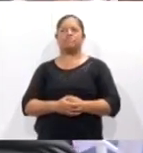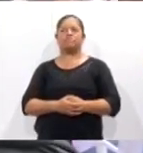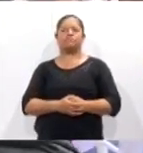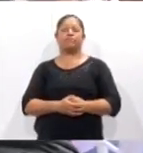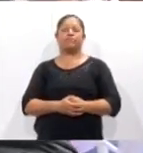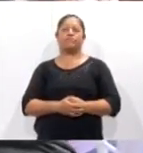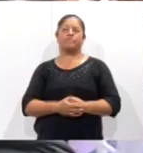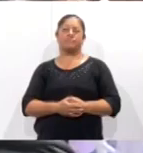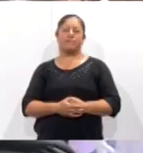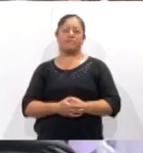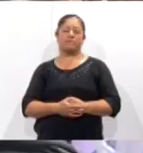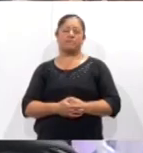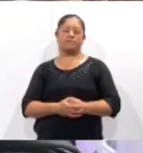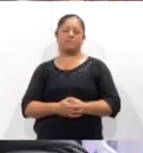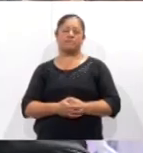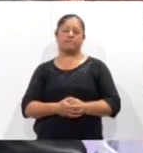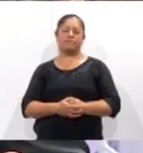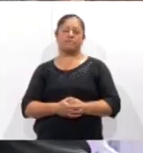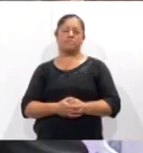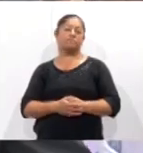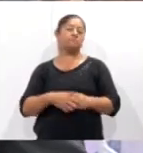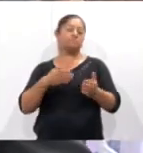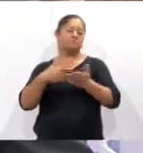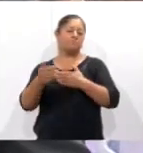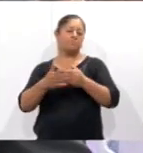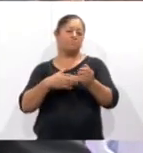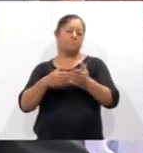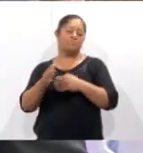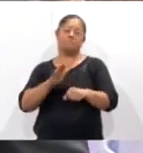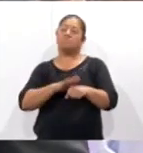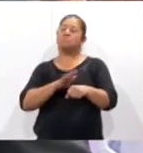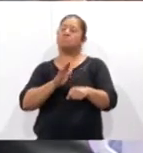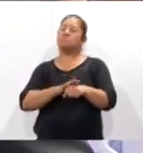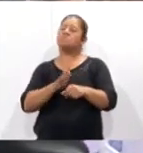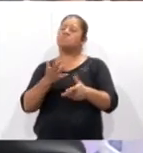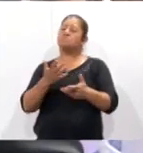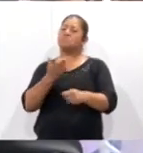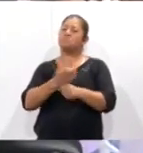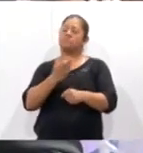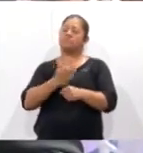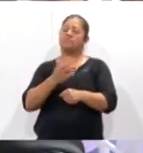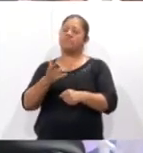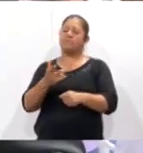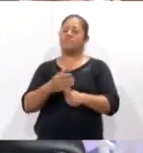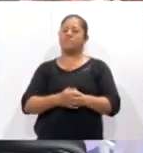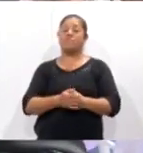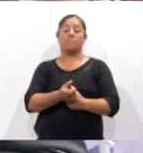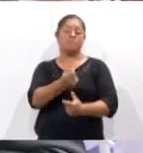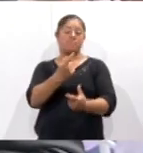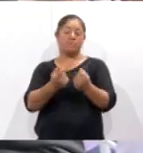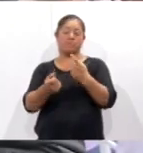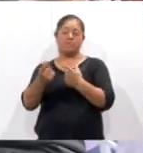modelos actuales, más vanguardistas, algunos muy